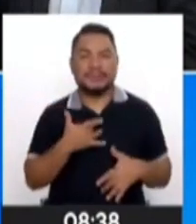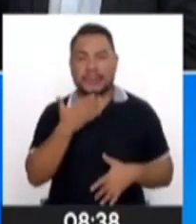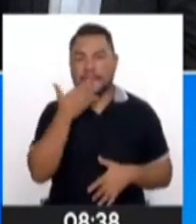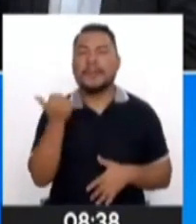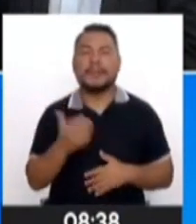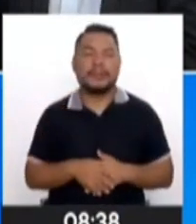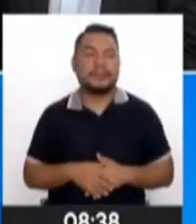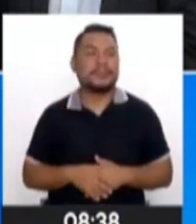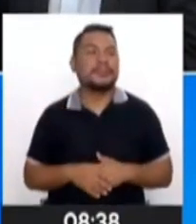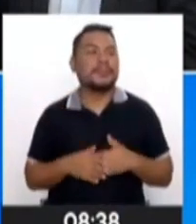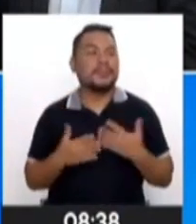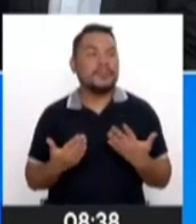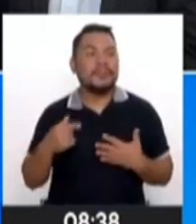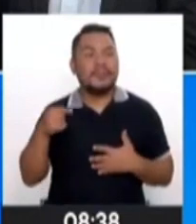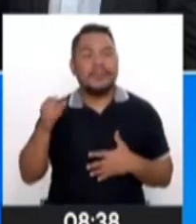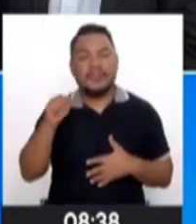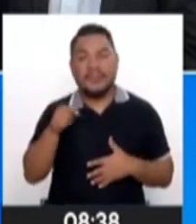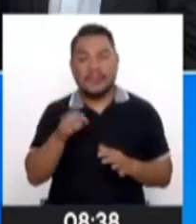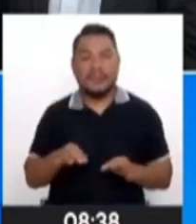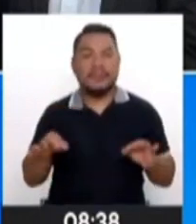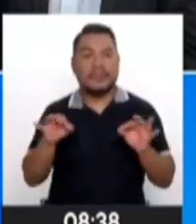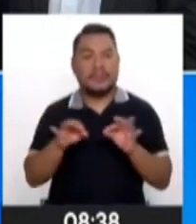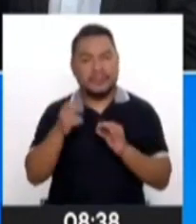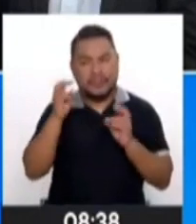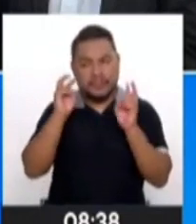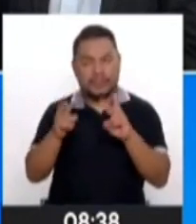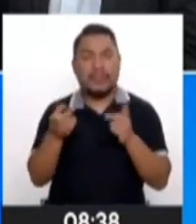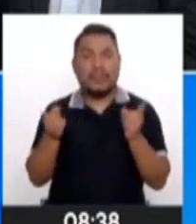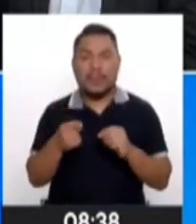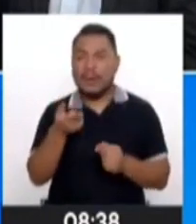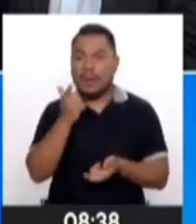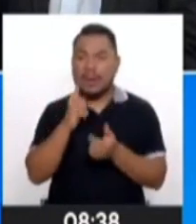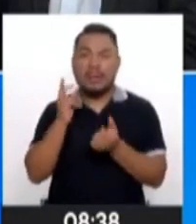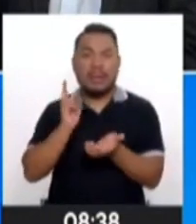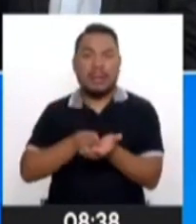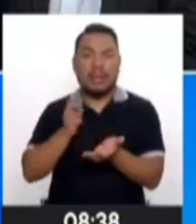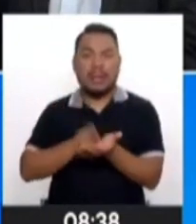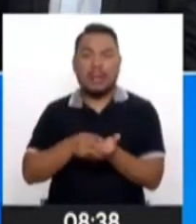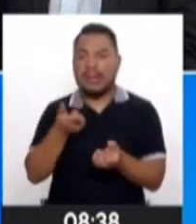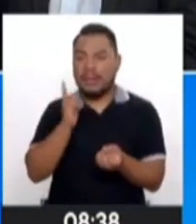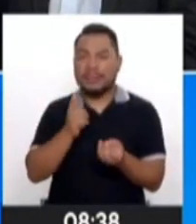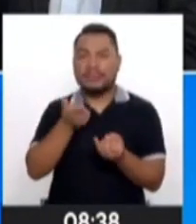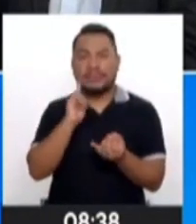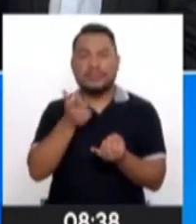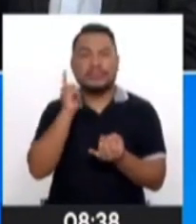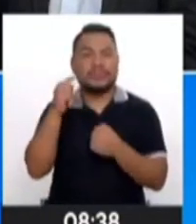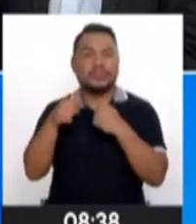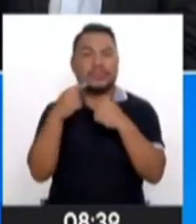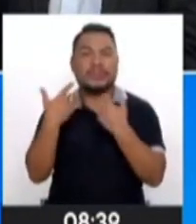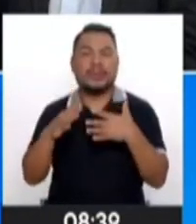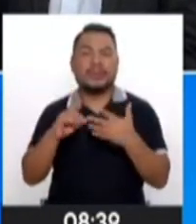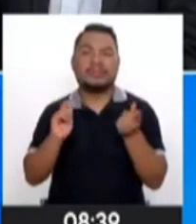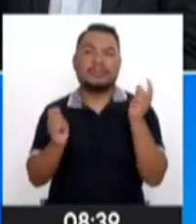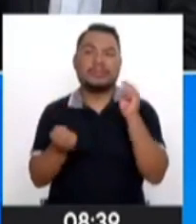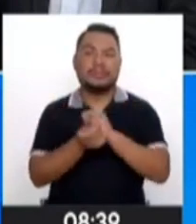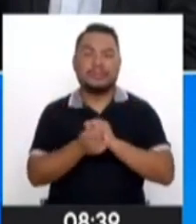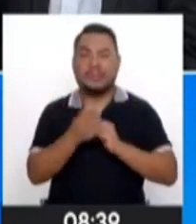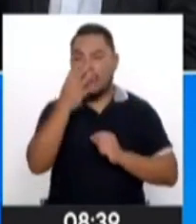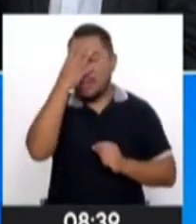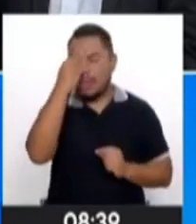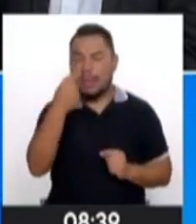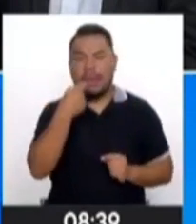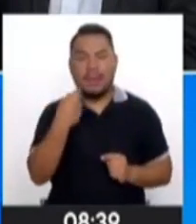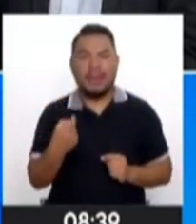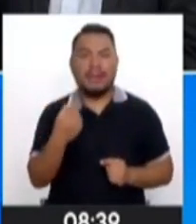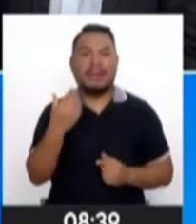o lo que fuera. Y eso es importante porque cuando uno abusa de esto, pues estaría ya cayendo en una enfermedad. En ese